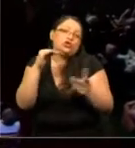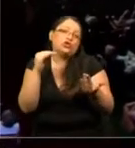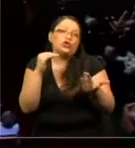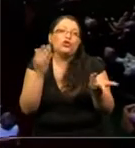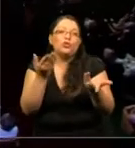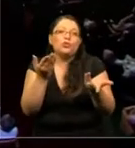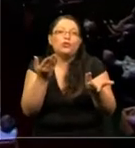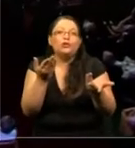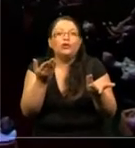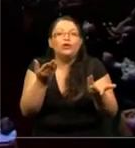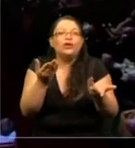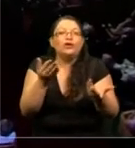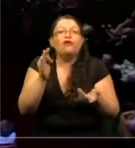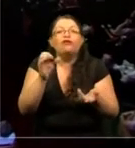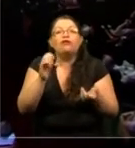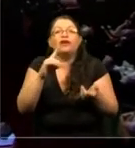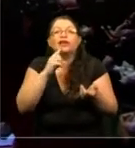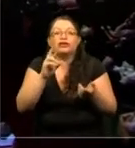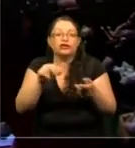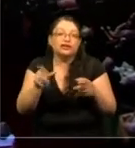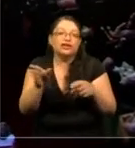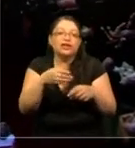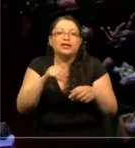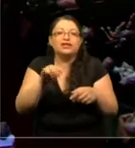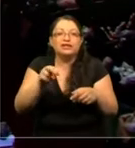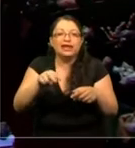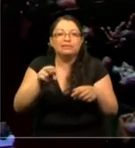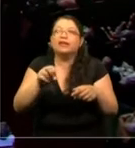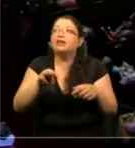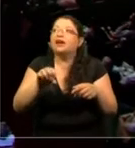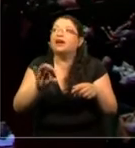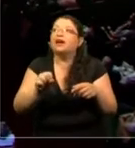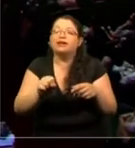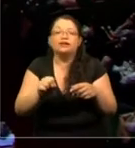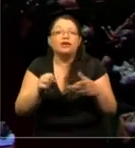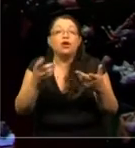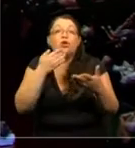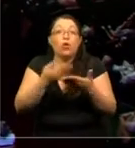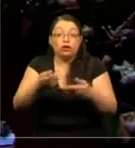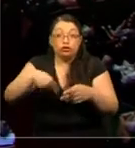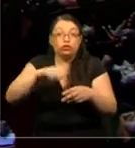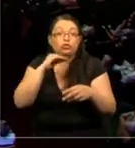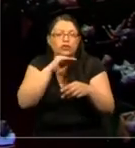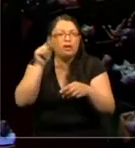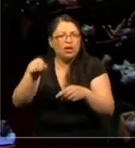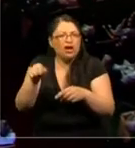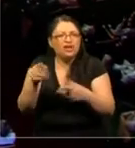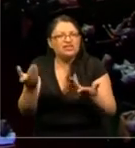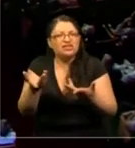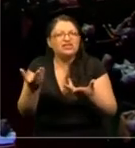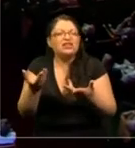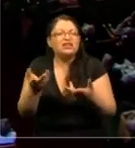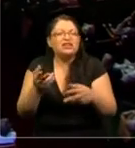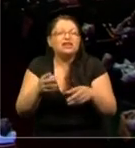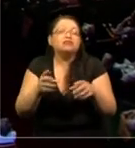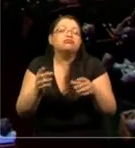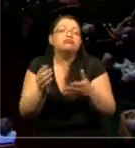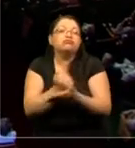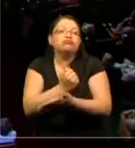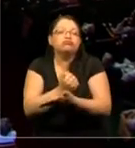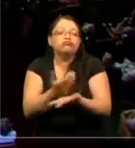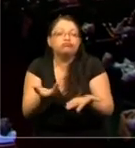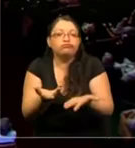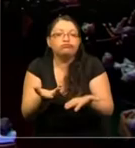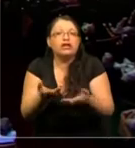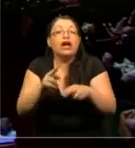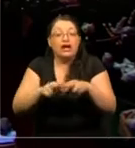los factores de Yamanaka, en honor a Chinya Yamanaka. Cuando utilizamos los Yamanaka factors, lo que terminamos, finalmente, es con un